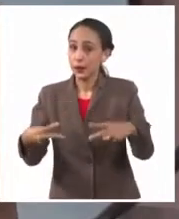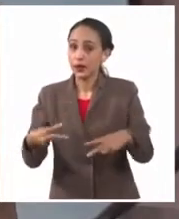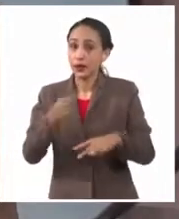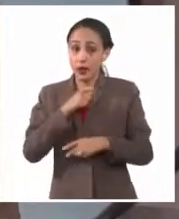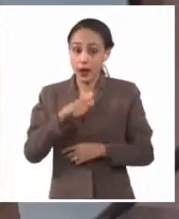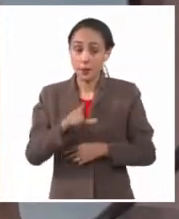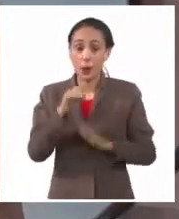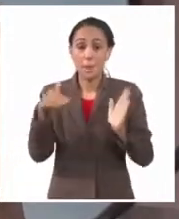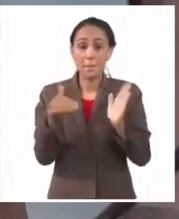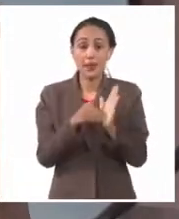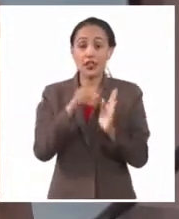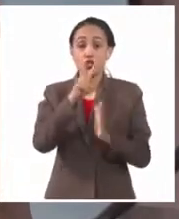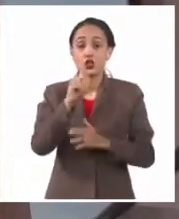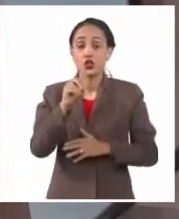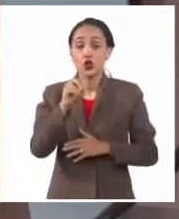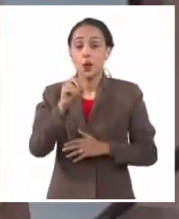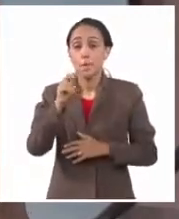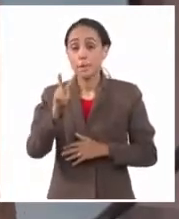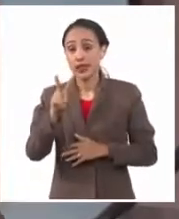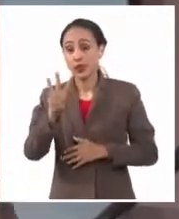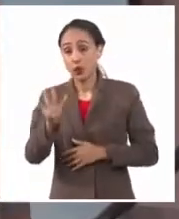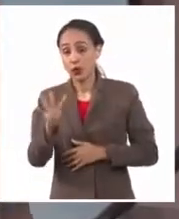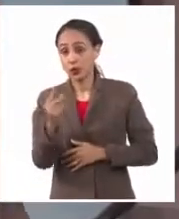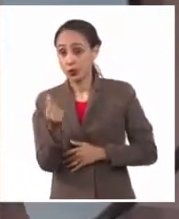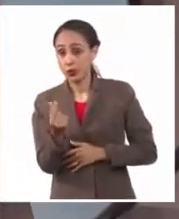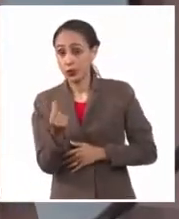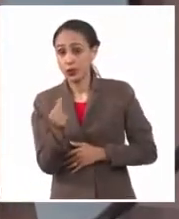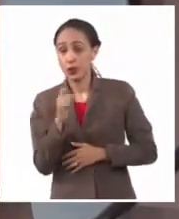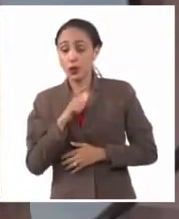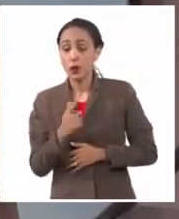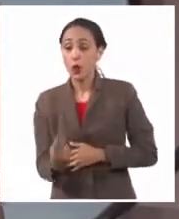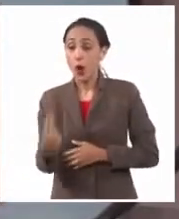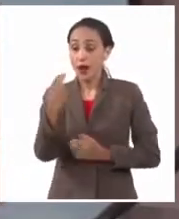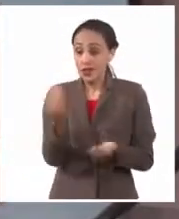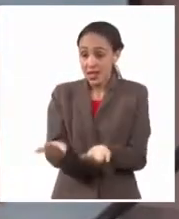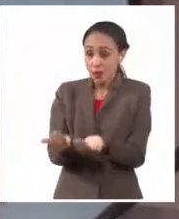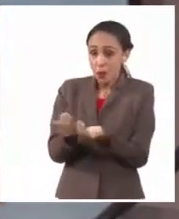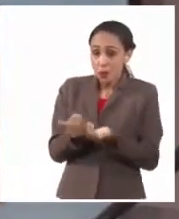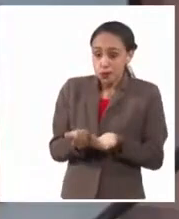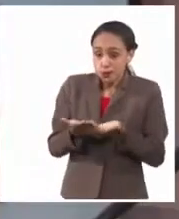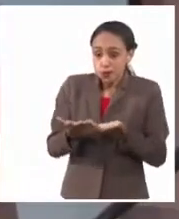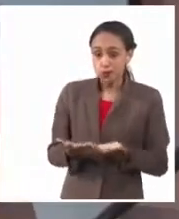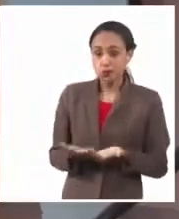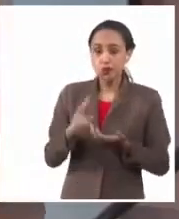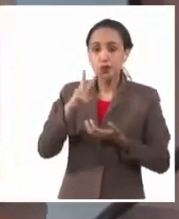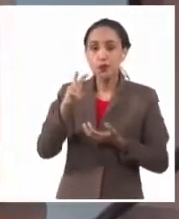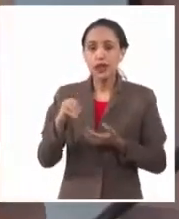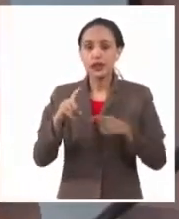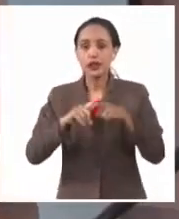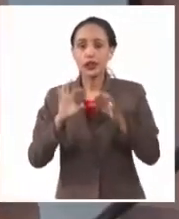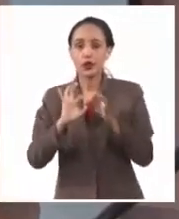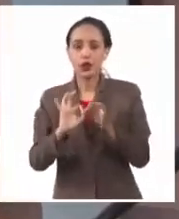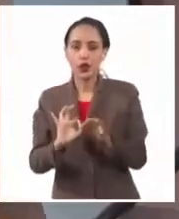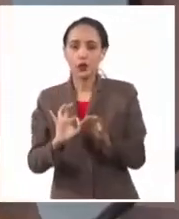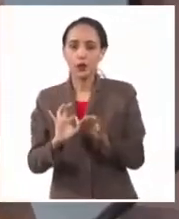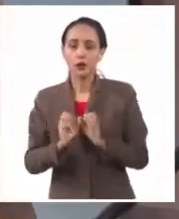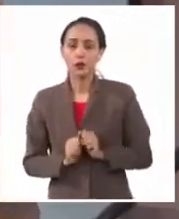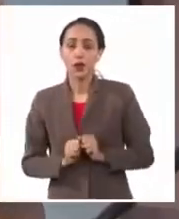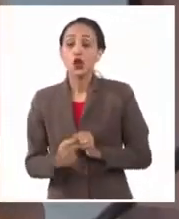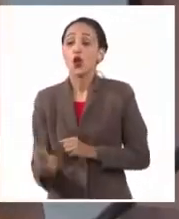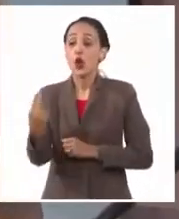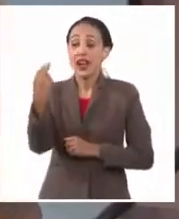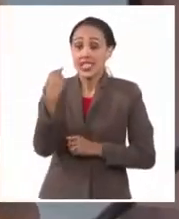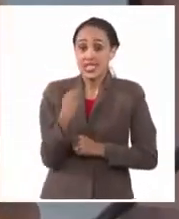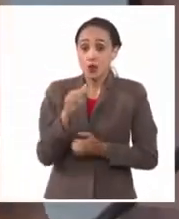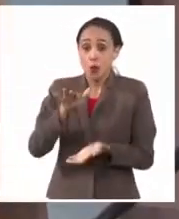.224 pesos es si usted recibe un envío que pese 20 kilogramos. Si recibe un envío de